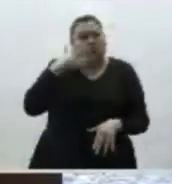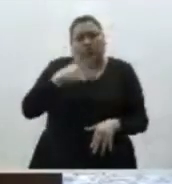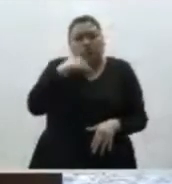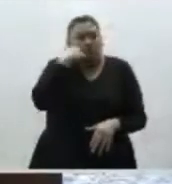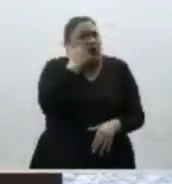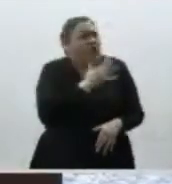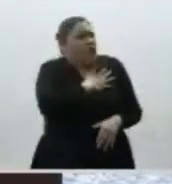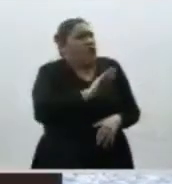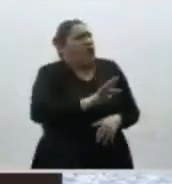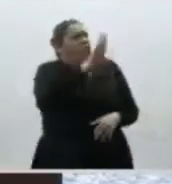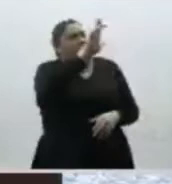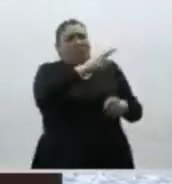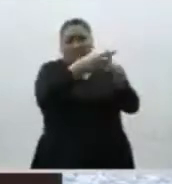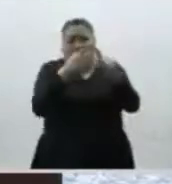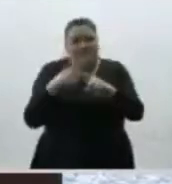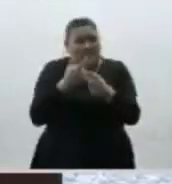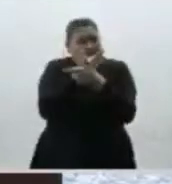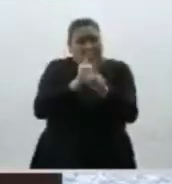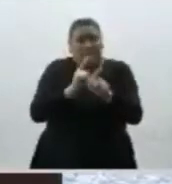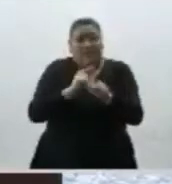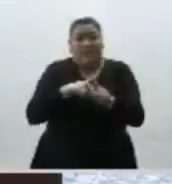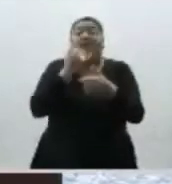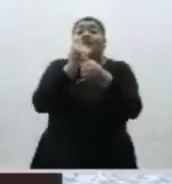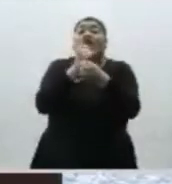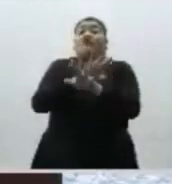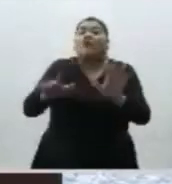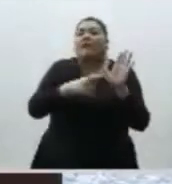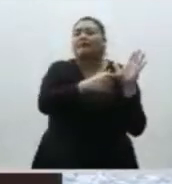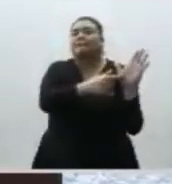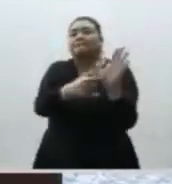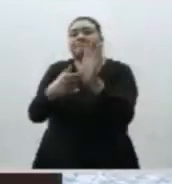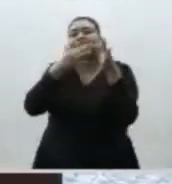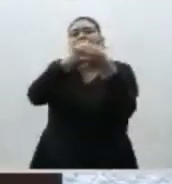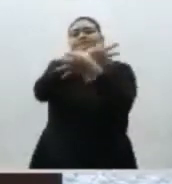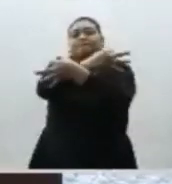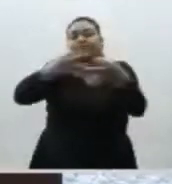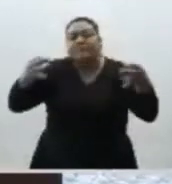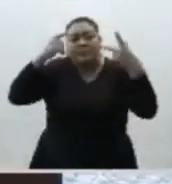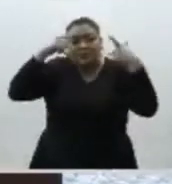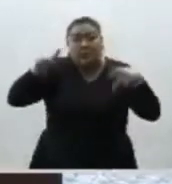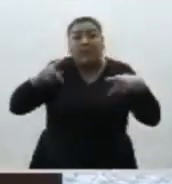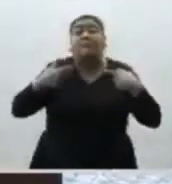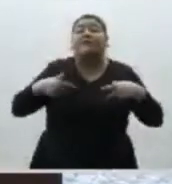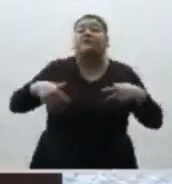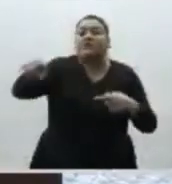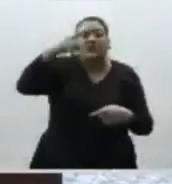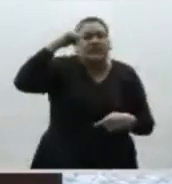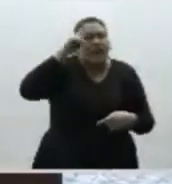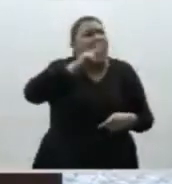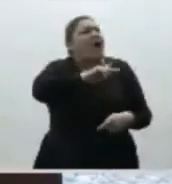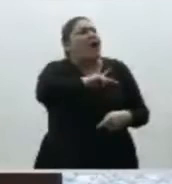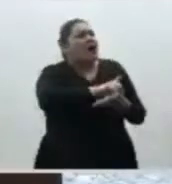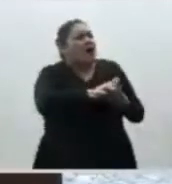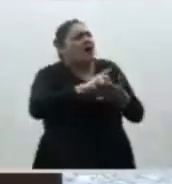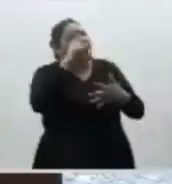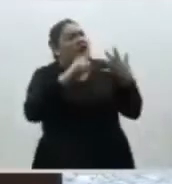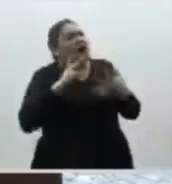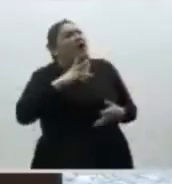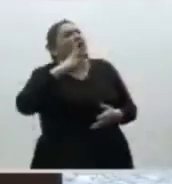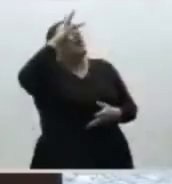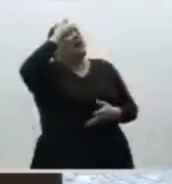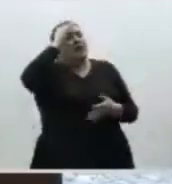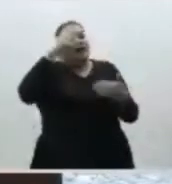Así, transparentar la información sirve para ampliar la esfera de derechos de los ciudadanos, lo cual se